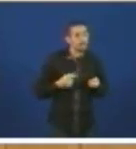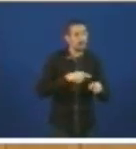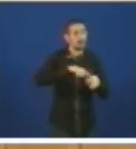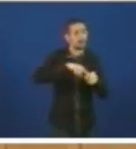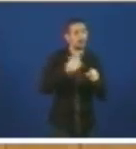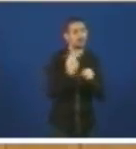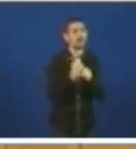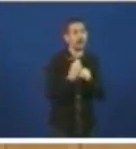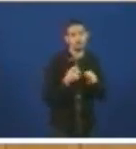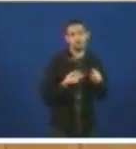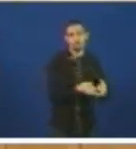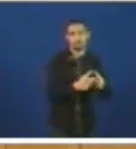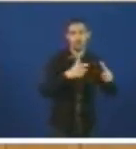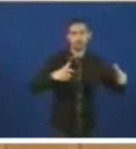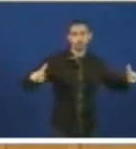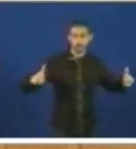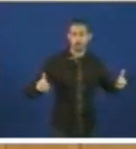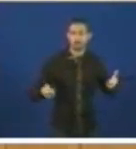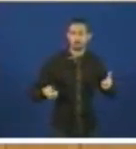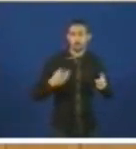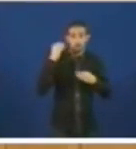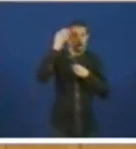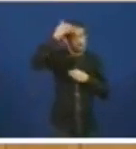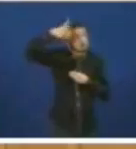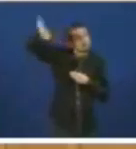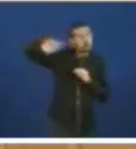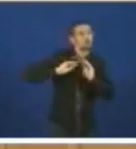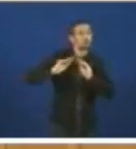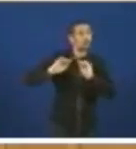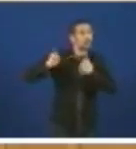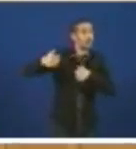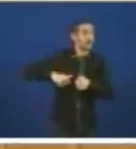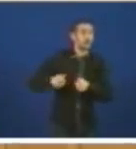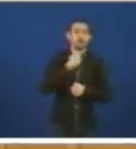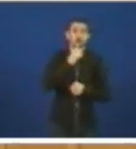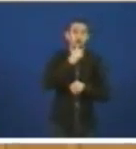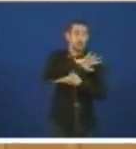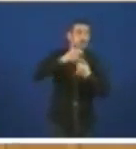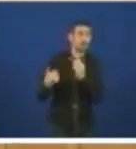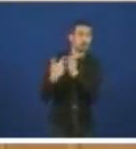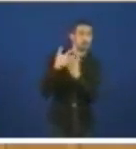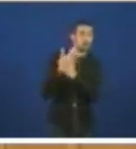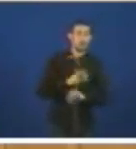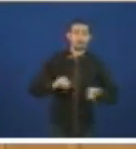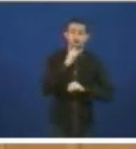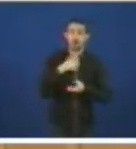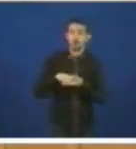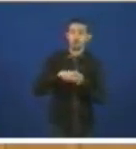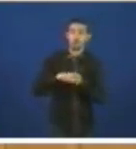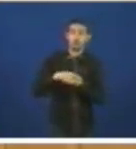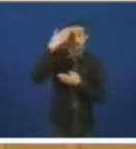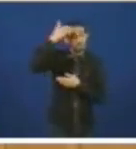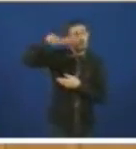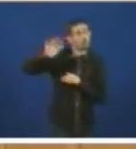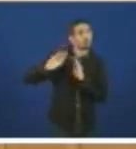Supoñemos que estarán iniciadas. Nós, desde logo, non temos noticias. Temos a dúvida. Veremos despois que resposta temos. Pero